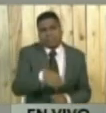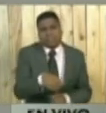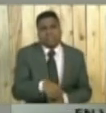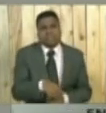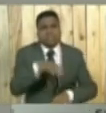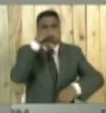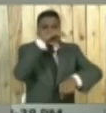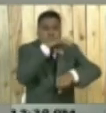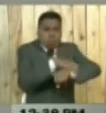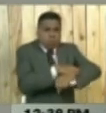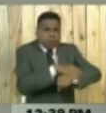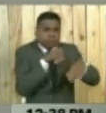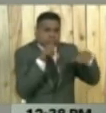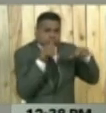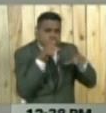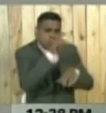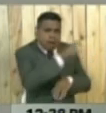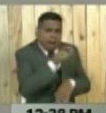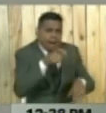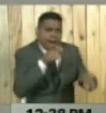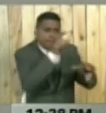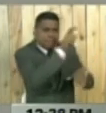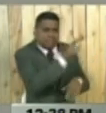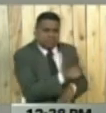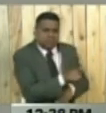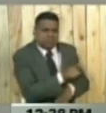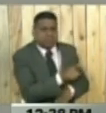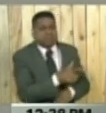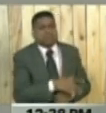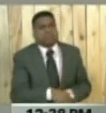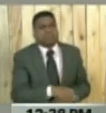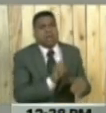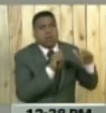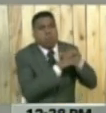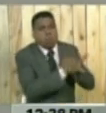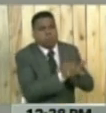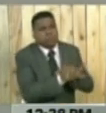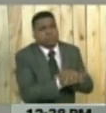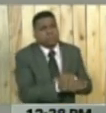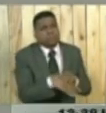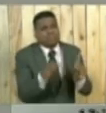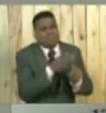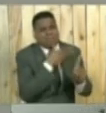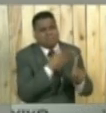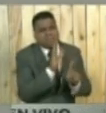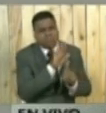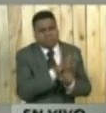secuestro, extorsión o homicidio. Es necesario